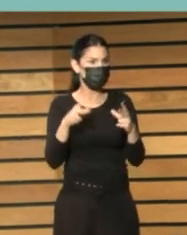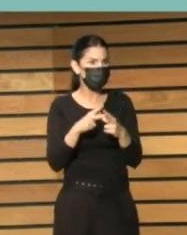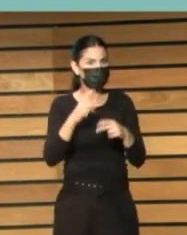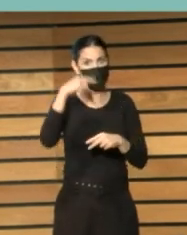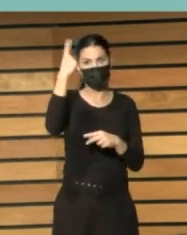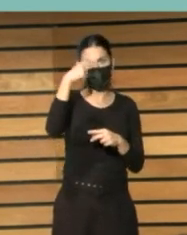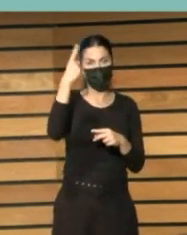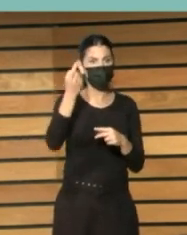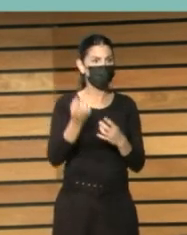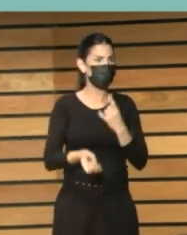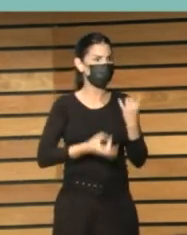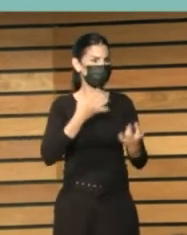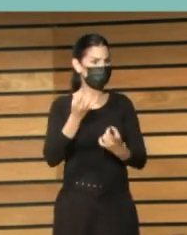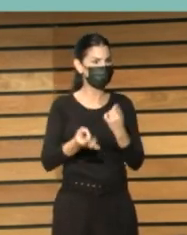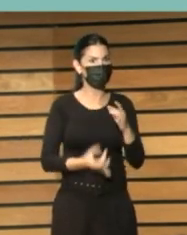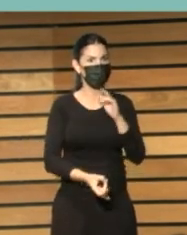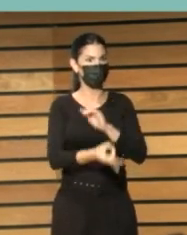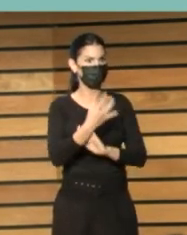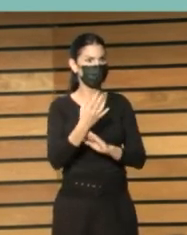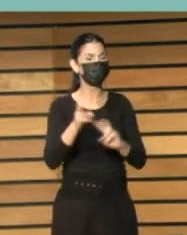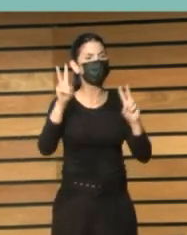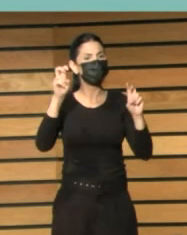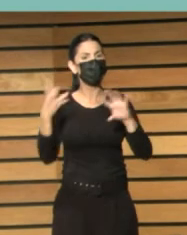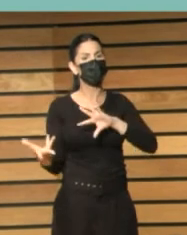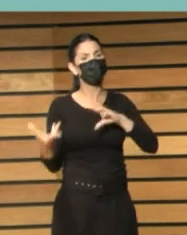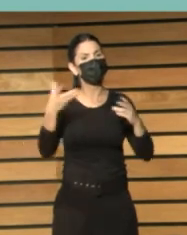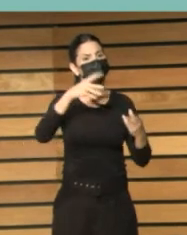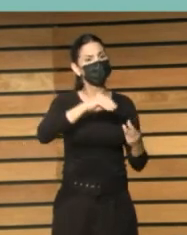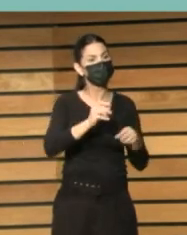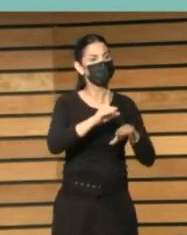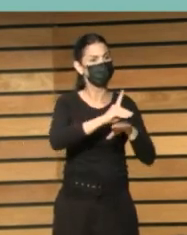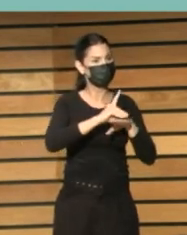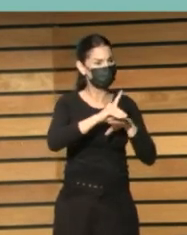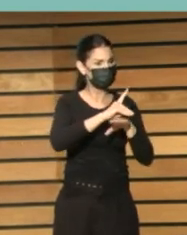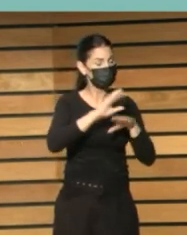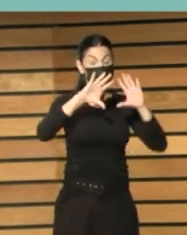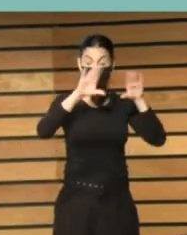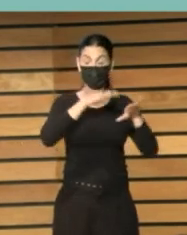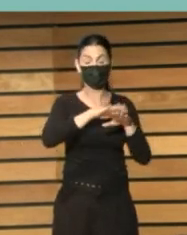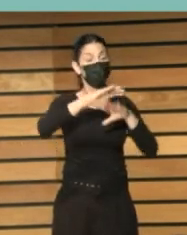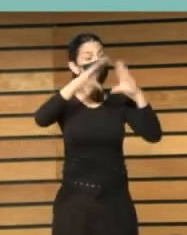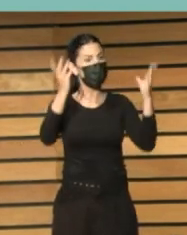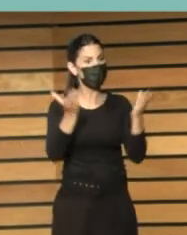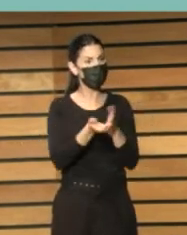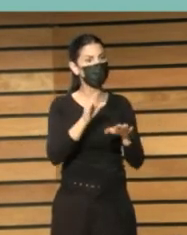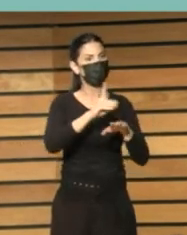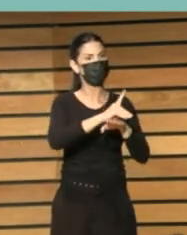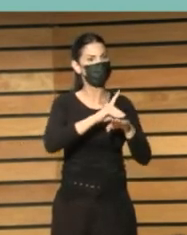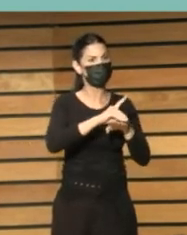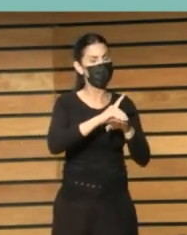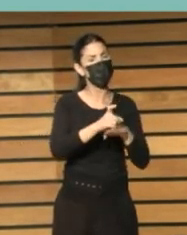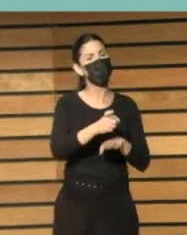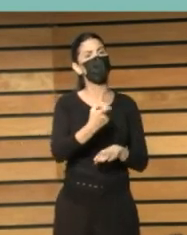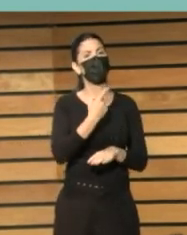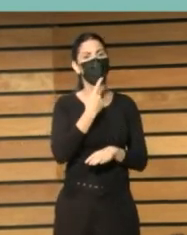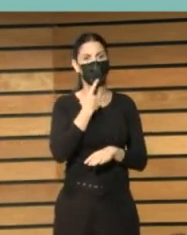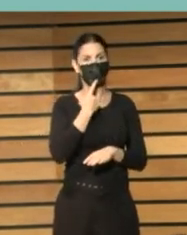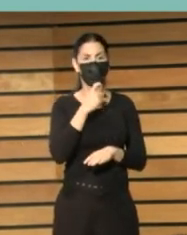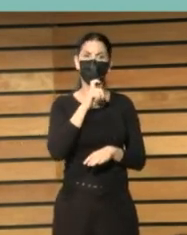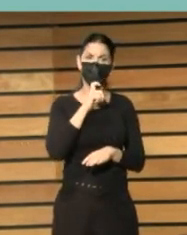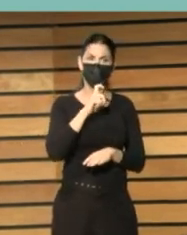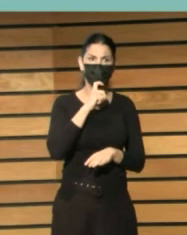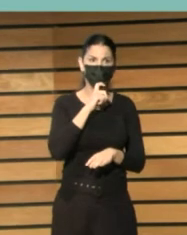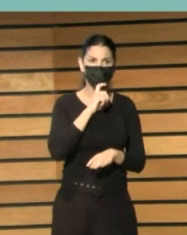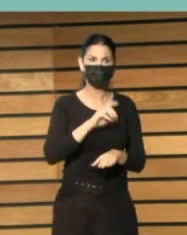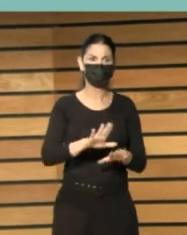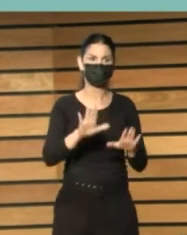en el tema del mundo digital este es otro mundo complicado es un mundo en el que yo creo que esto tiene que ser casi un